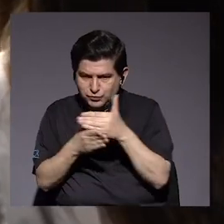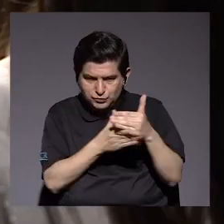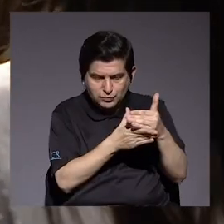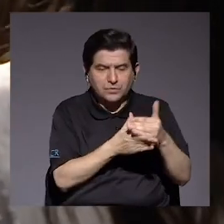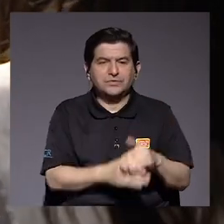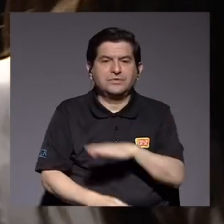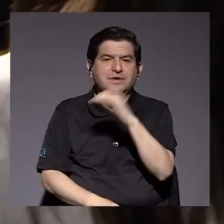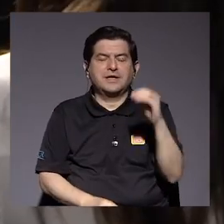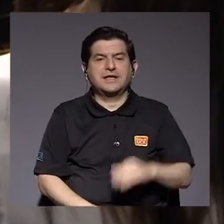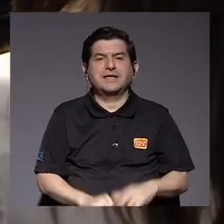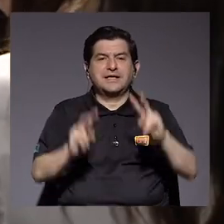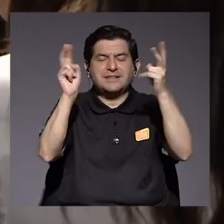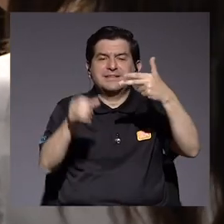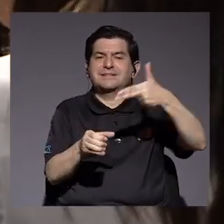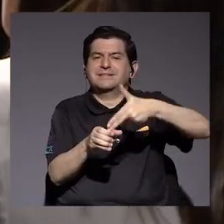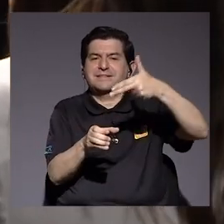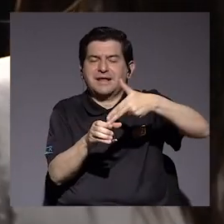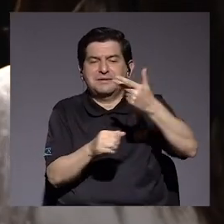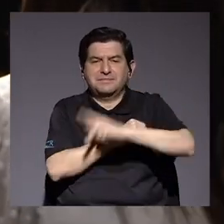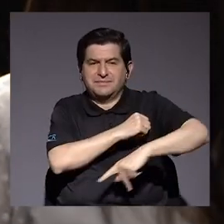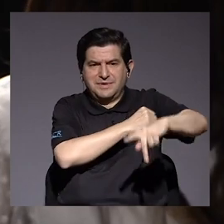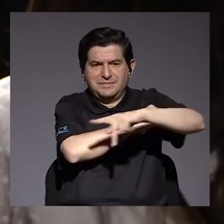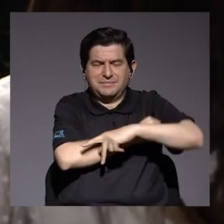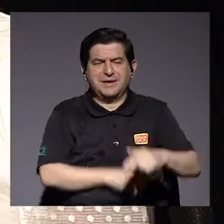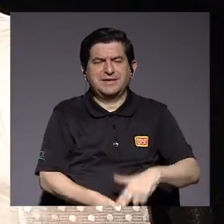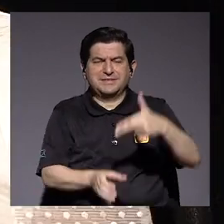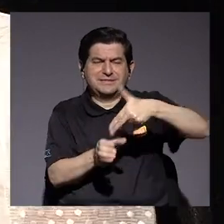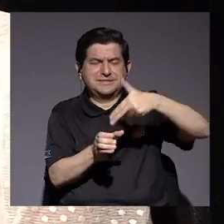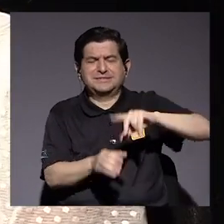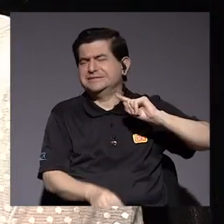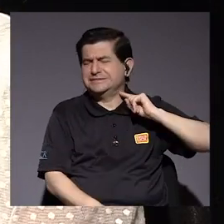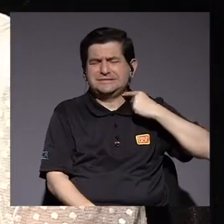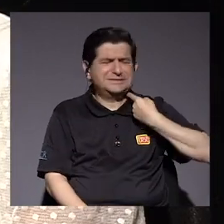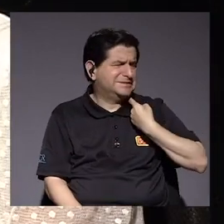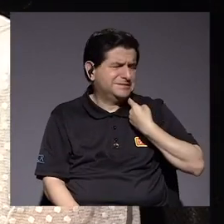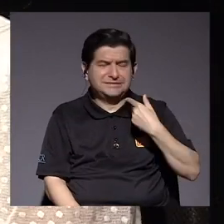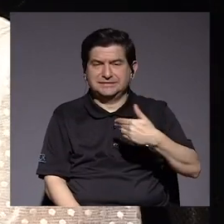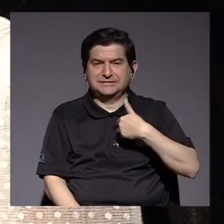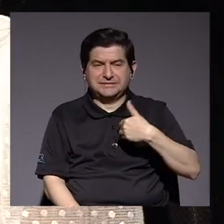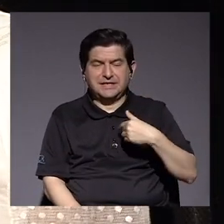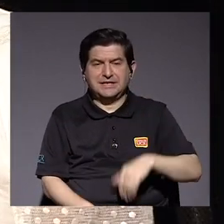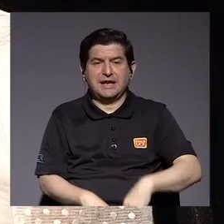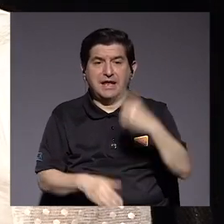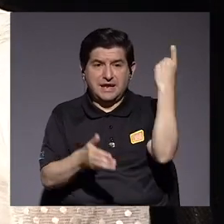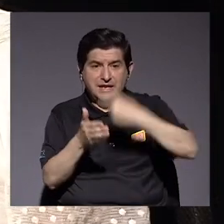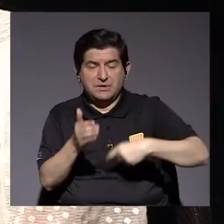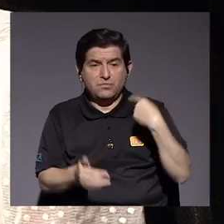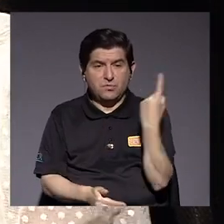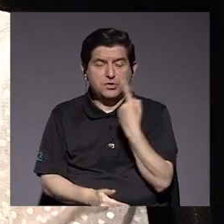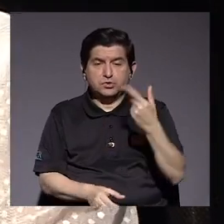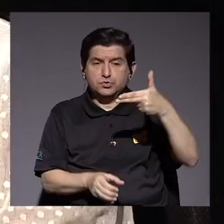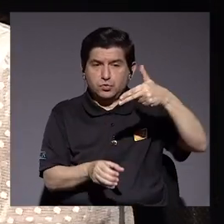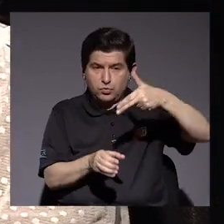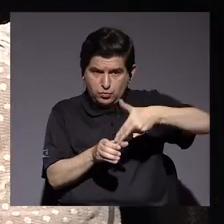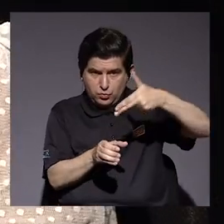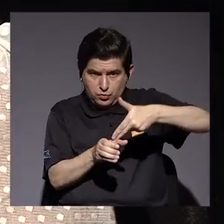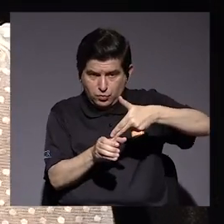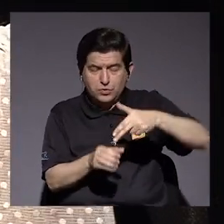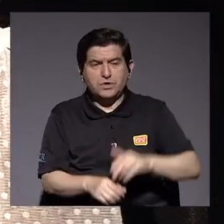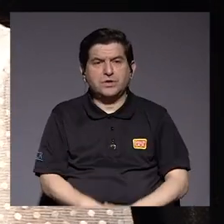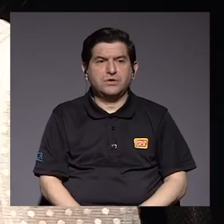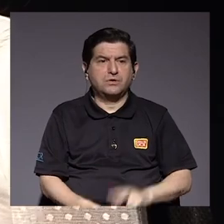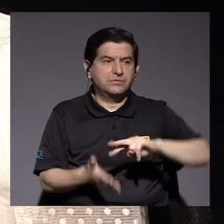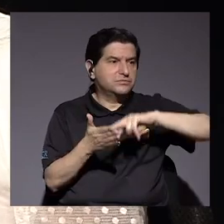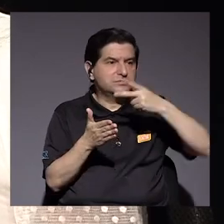Y también el tema de los combustibles. Somos un país que paga combustibles carísimos, tenemos el impuesto único de los